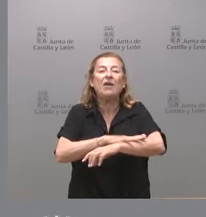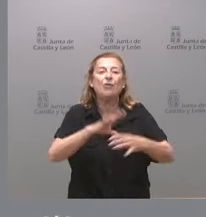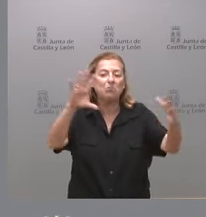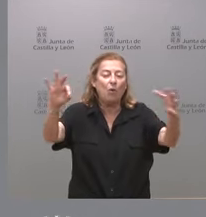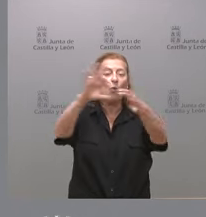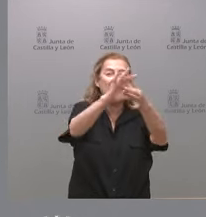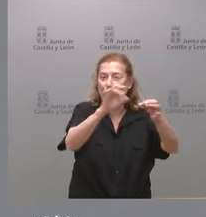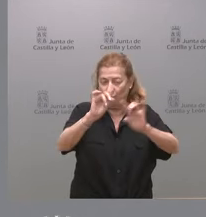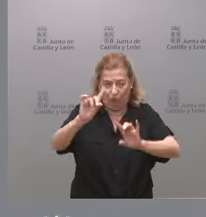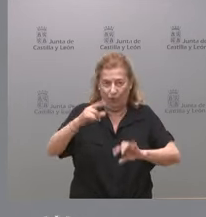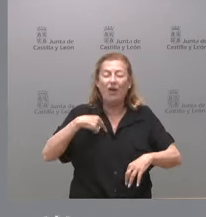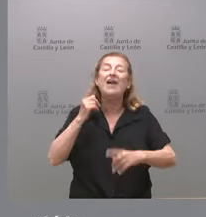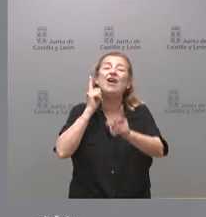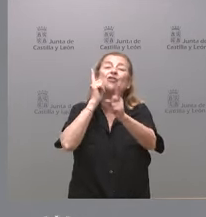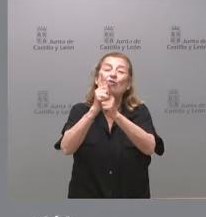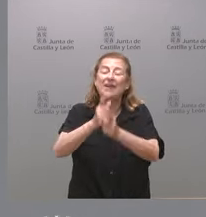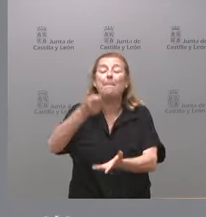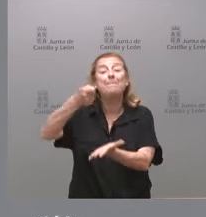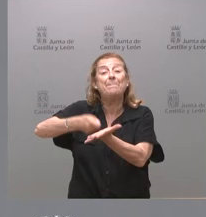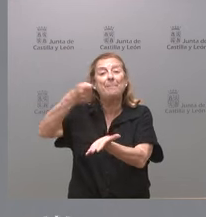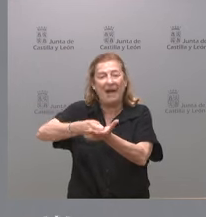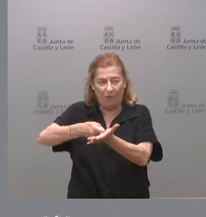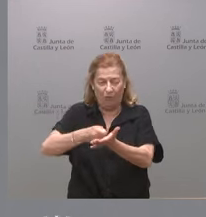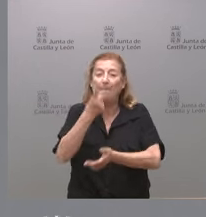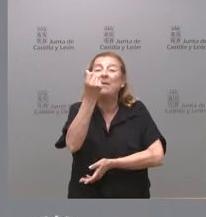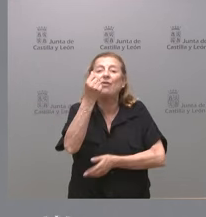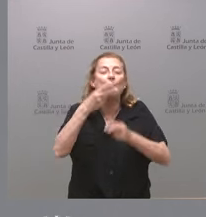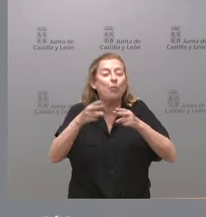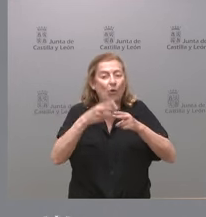estoy en contra del pago del precio político